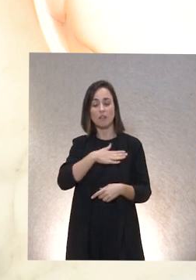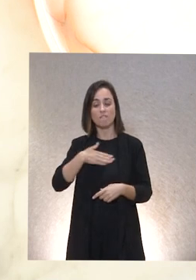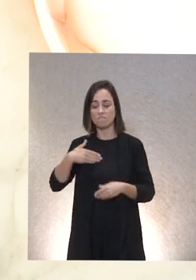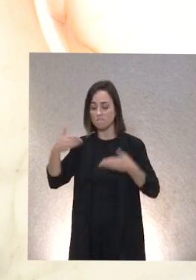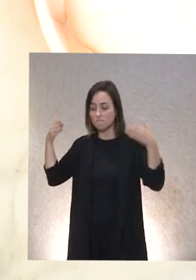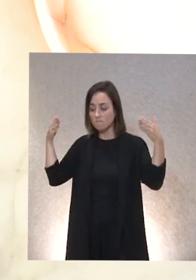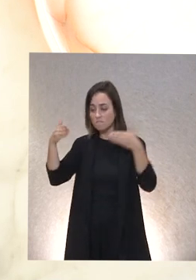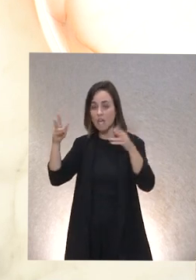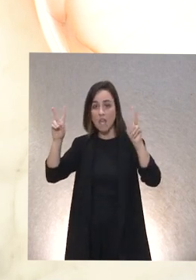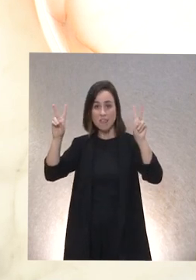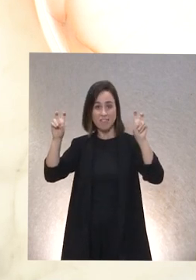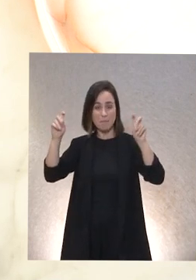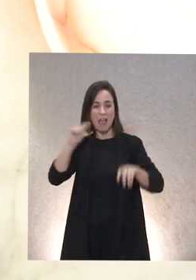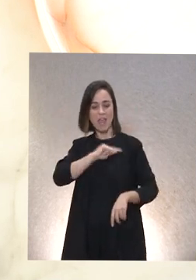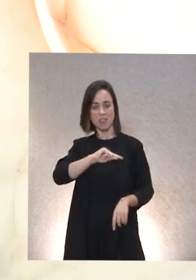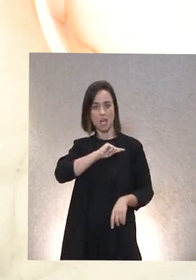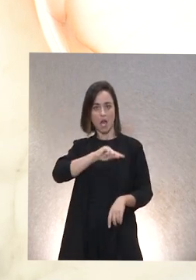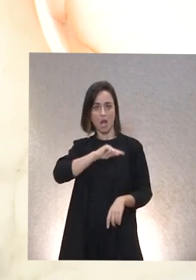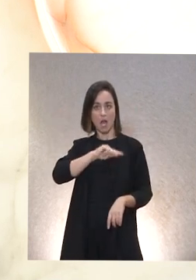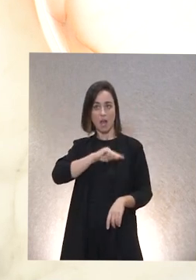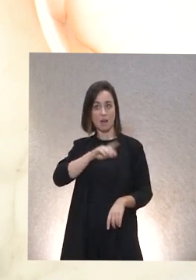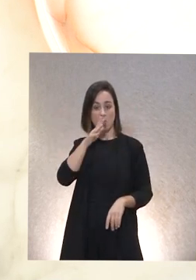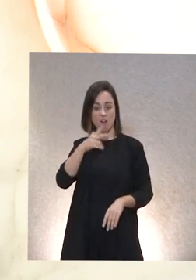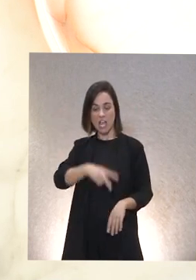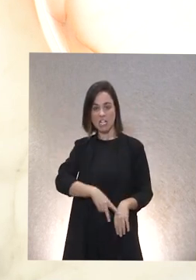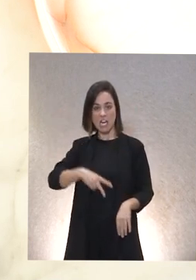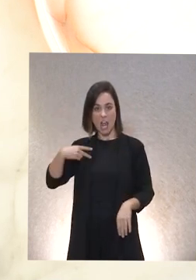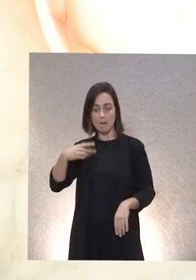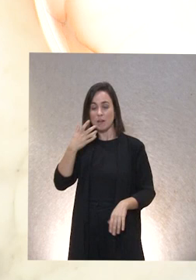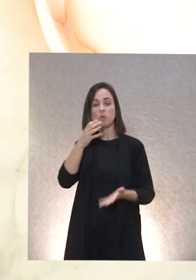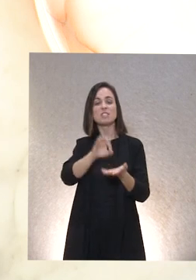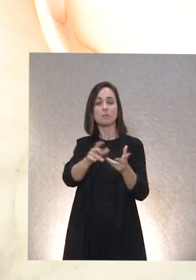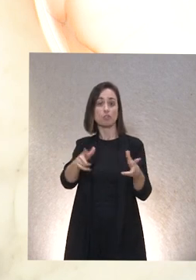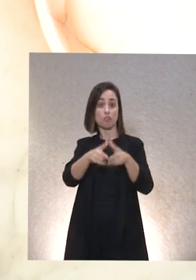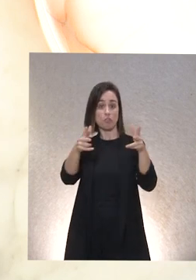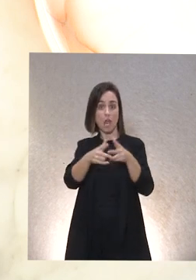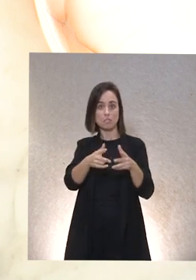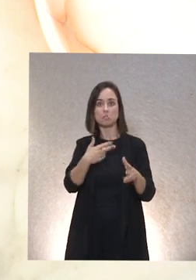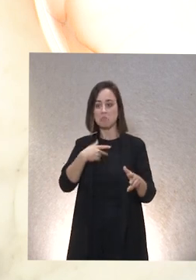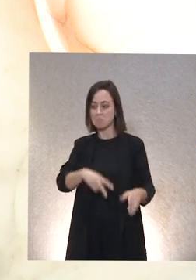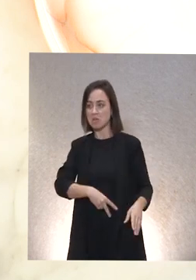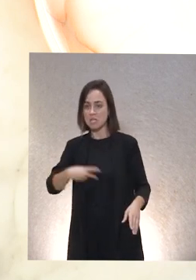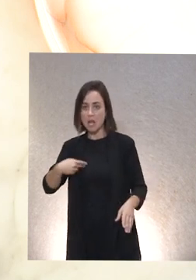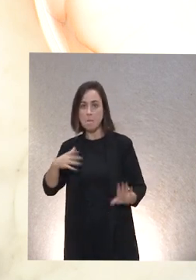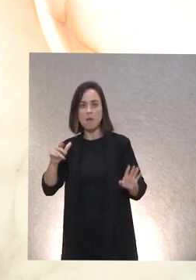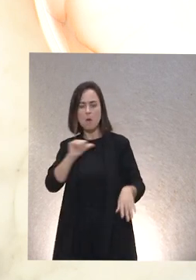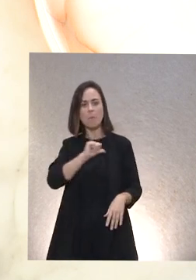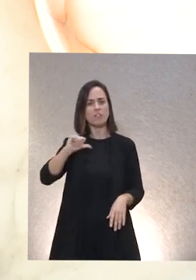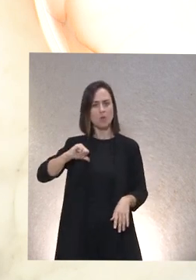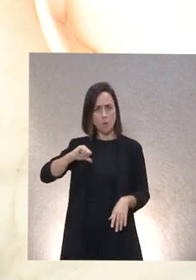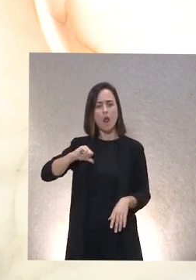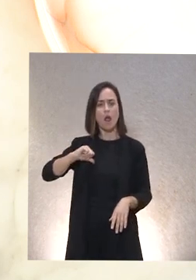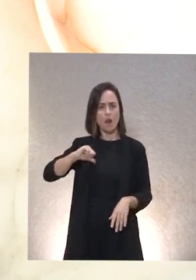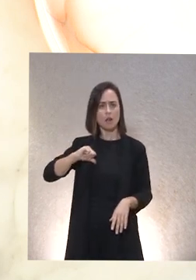es muy oportuno hablar de ética en general de servicios sociales en general también o en particular mejor dicho